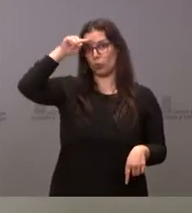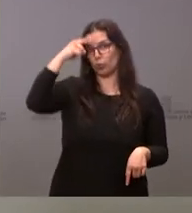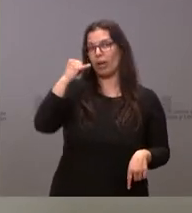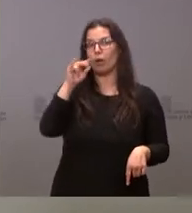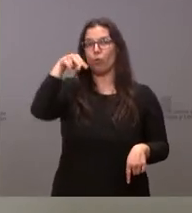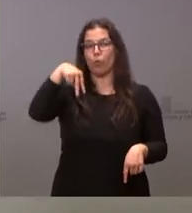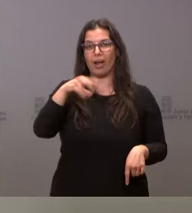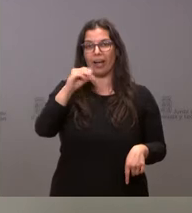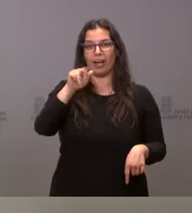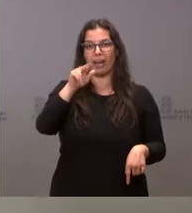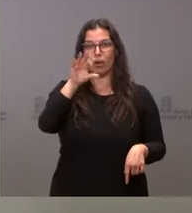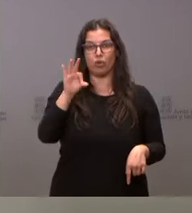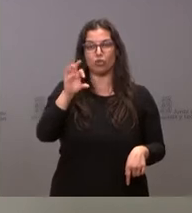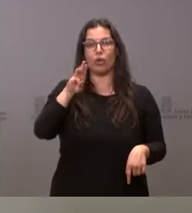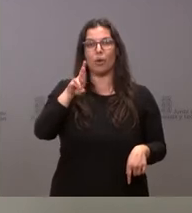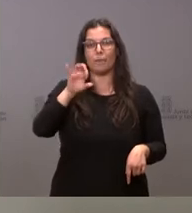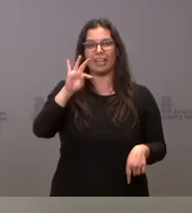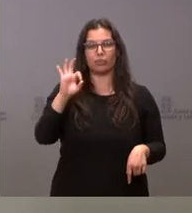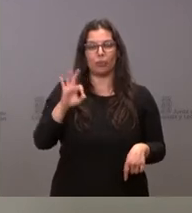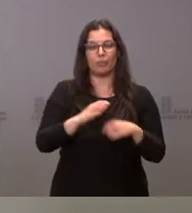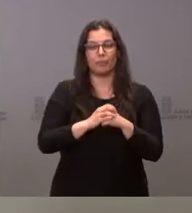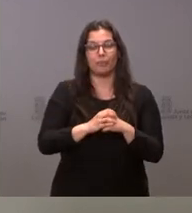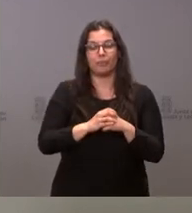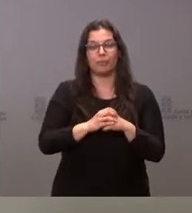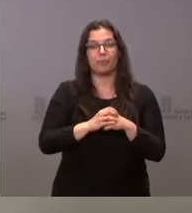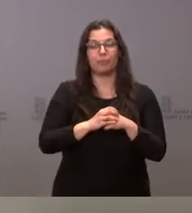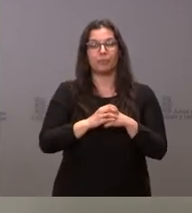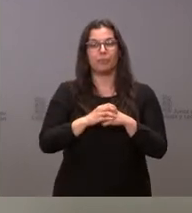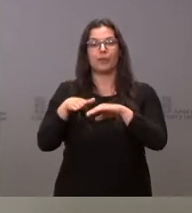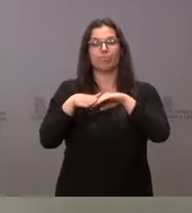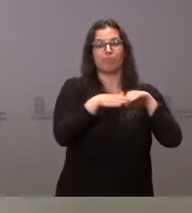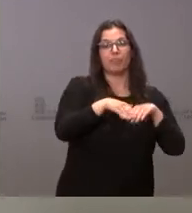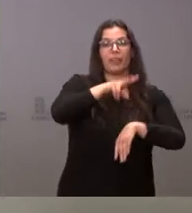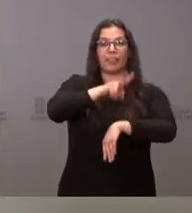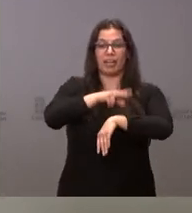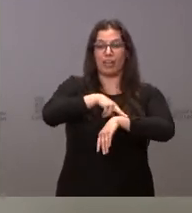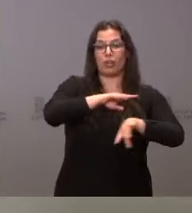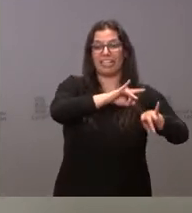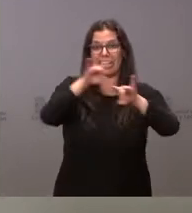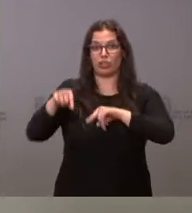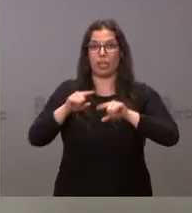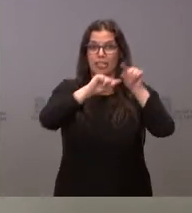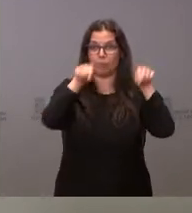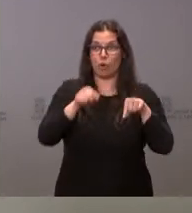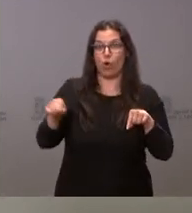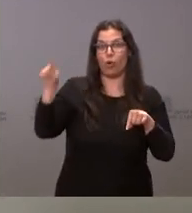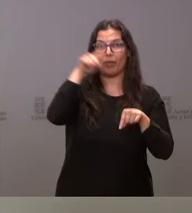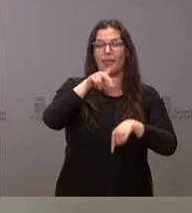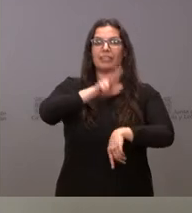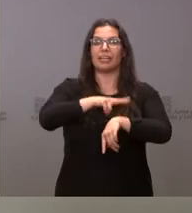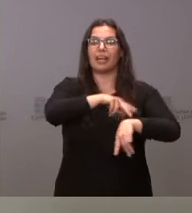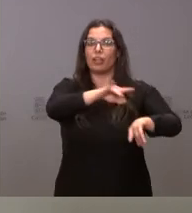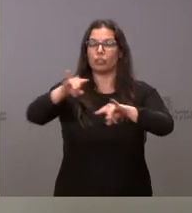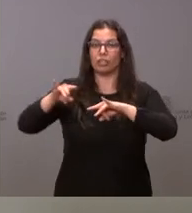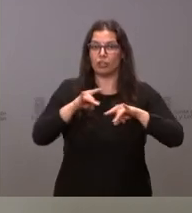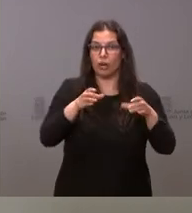Juan Carlos Prieto Bielba. Y por lo que respecta a las delegaciones territoriales, delegado territorial de la